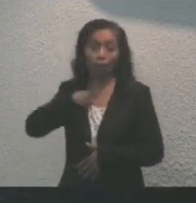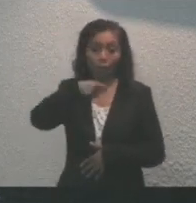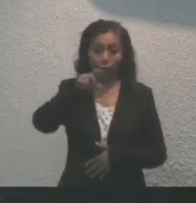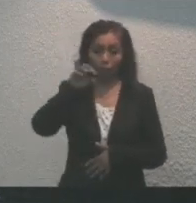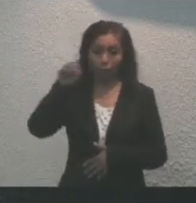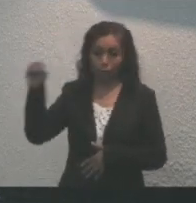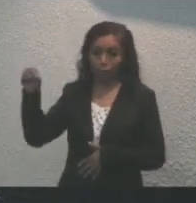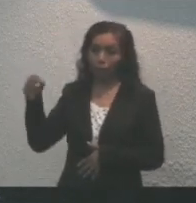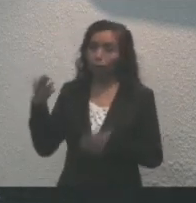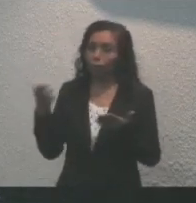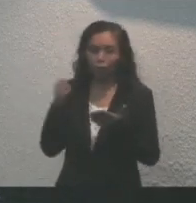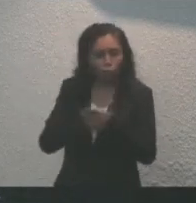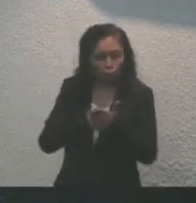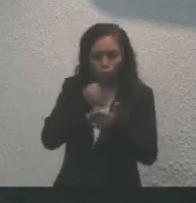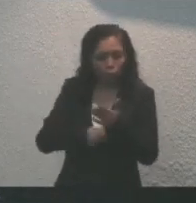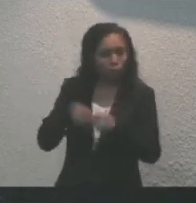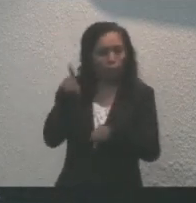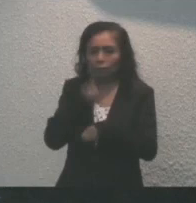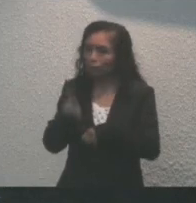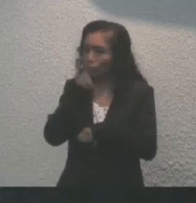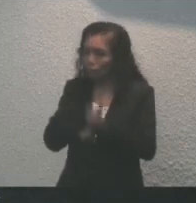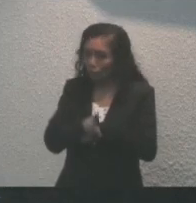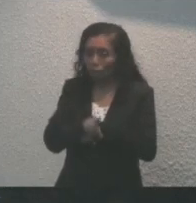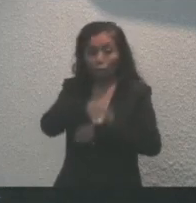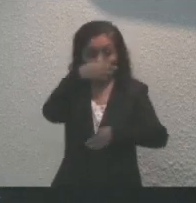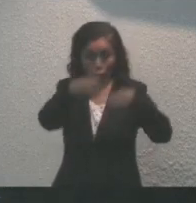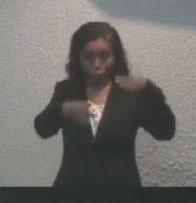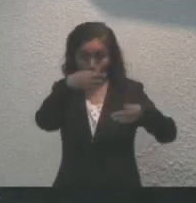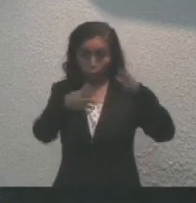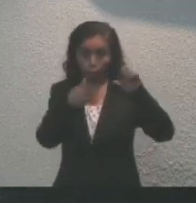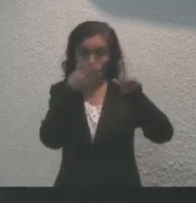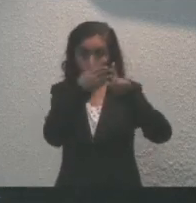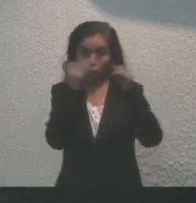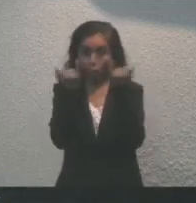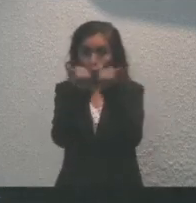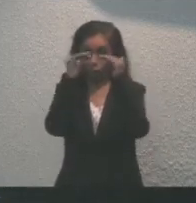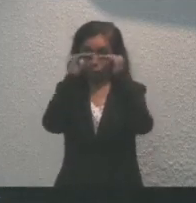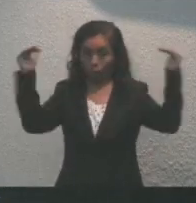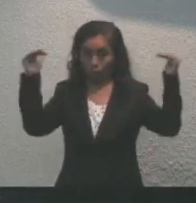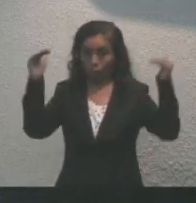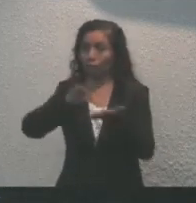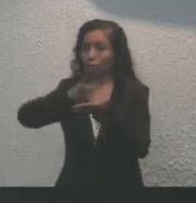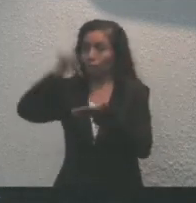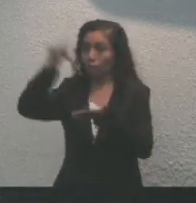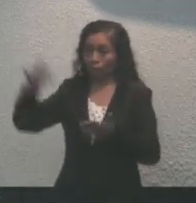por su lucha diaria en bien de la justicia y la igualdad. Muchas gracias.